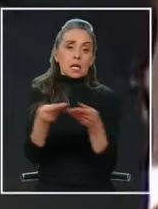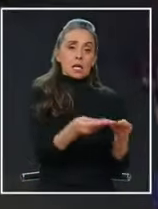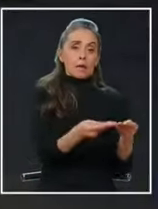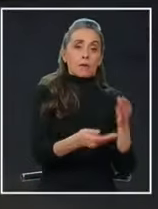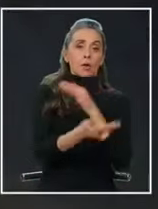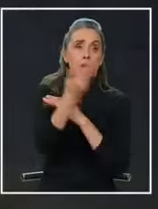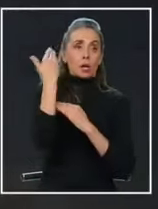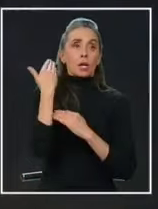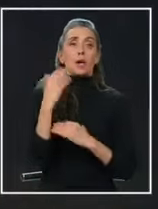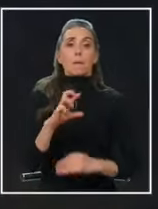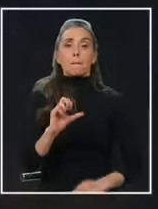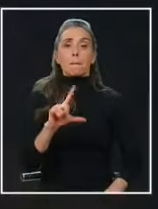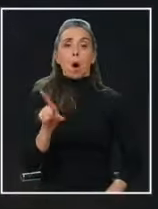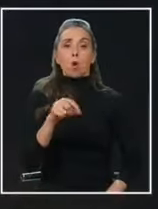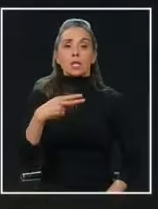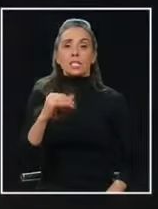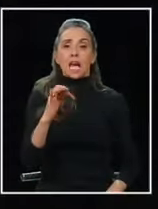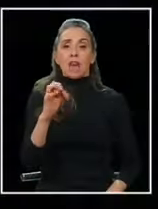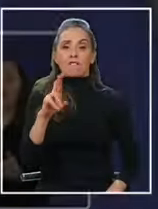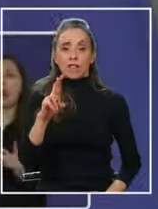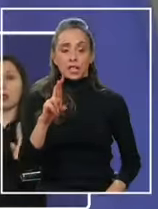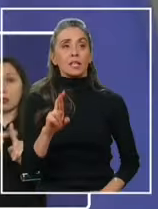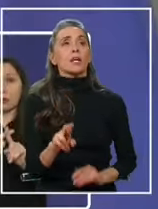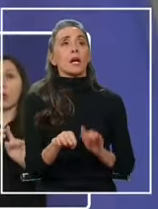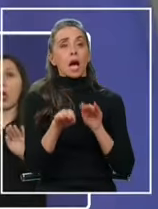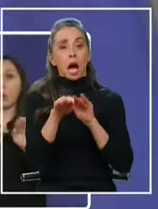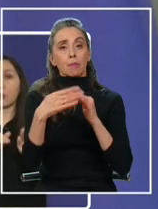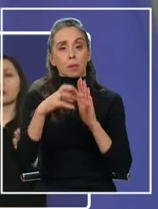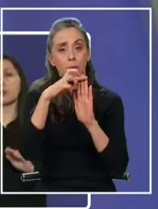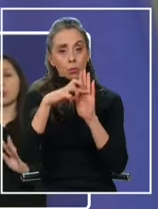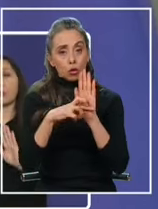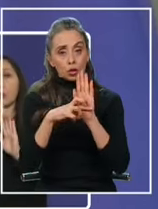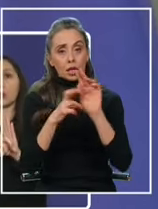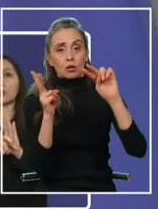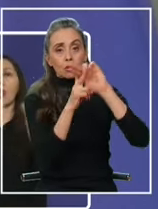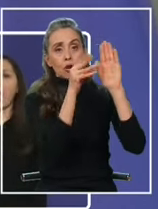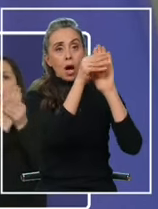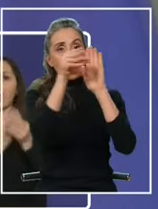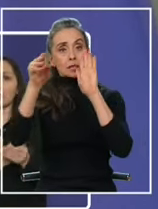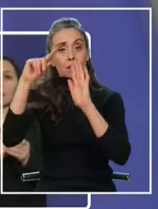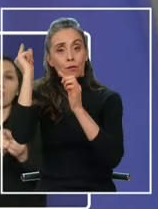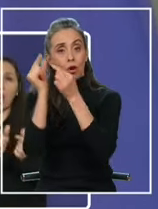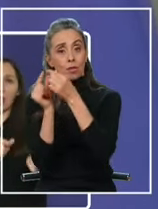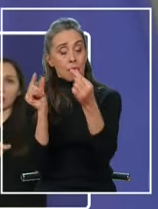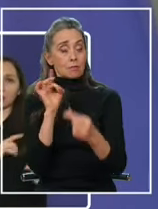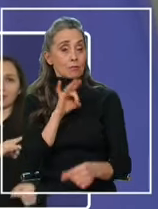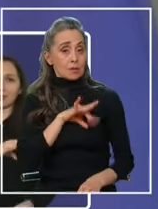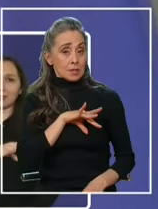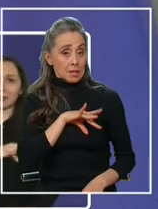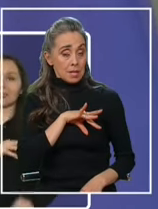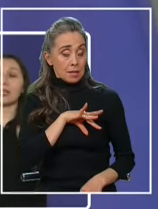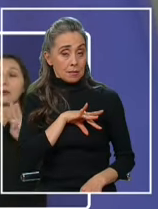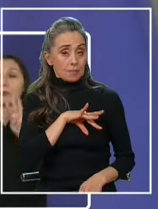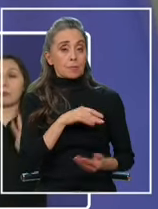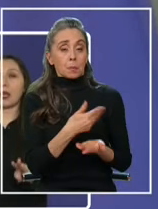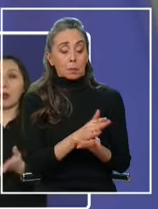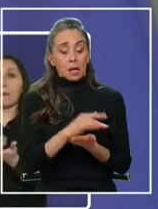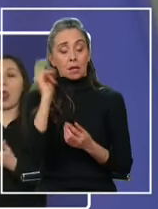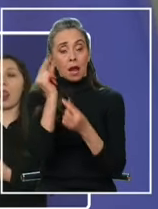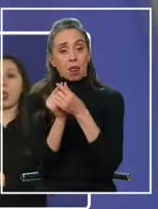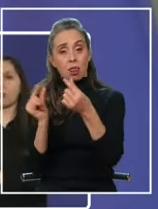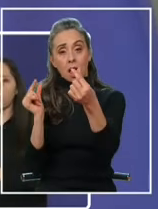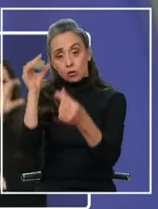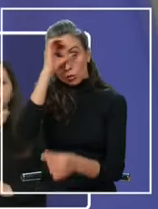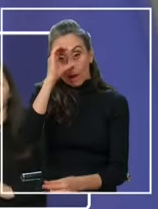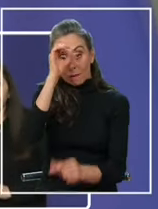en la época de Paul Schaeffer Apoyamos un importante proyecto del Archivo Nacional de Chile en el marco del Plan Nacional